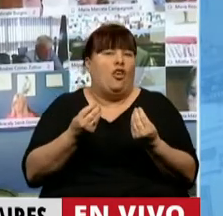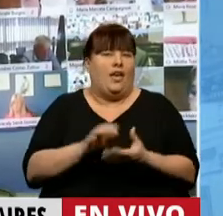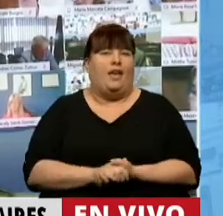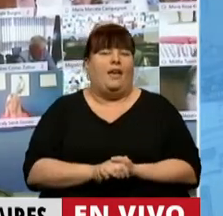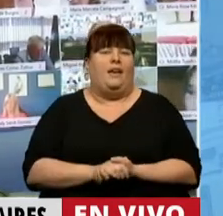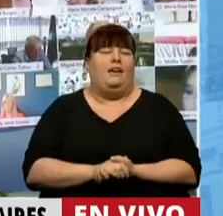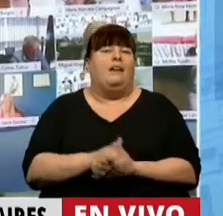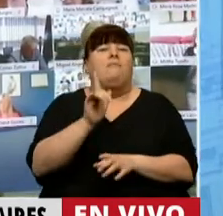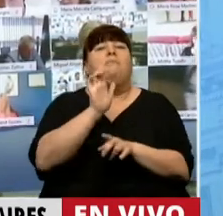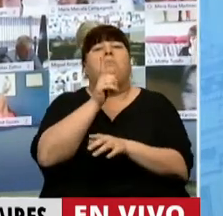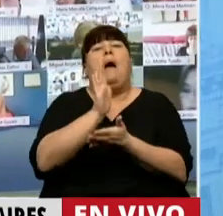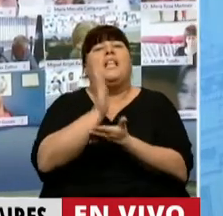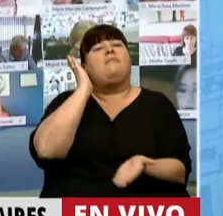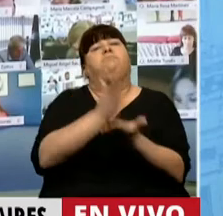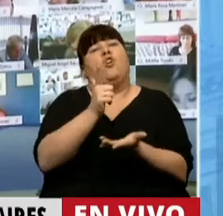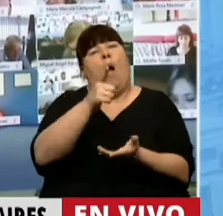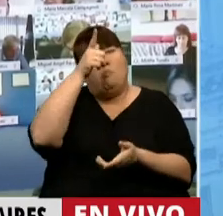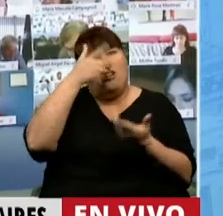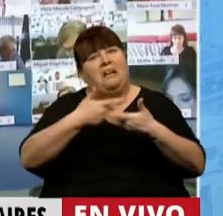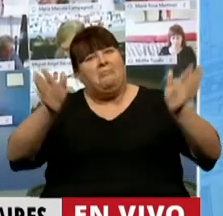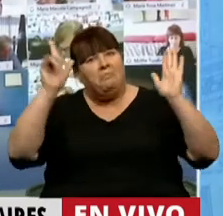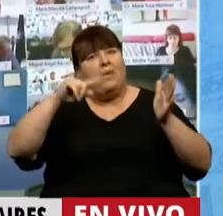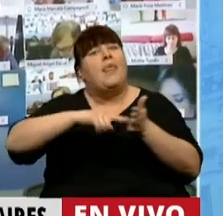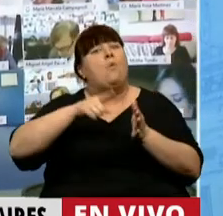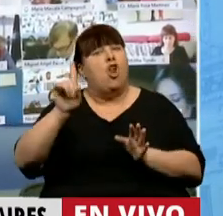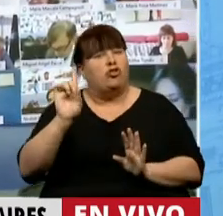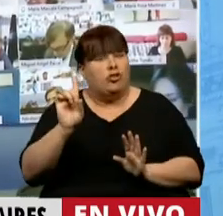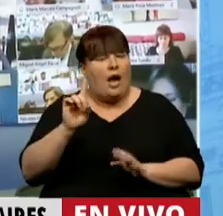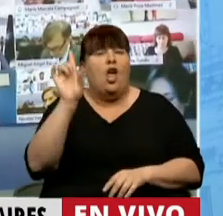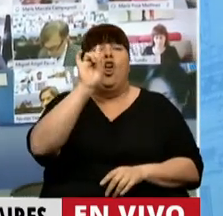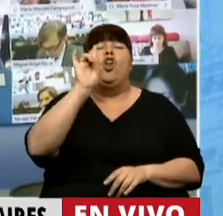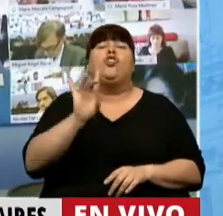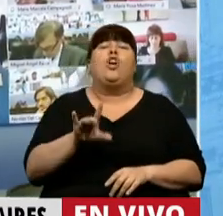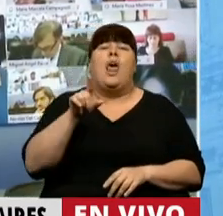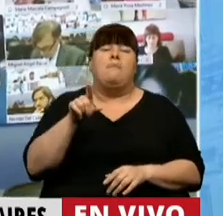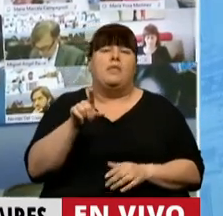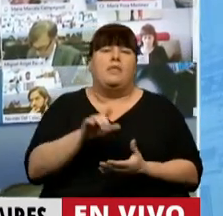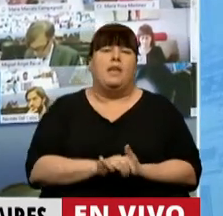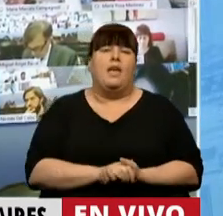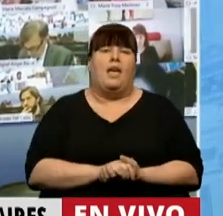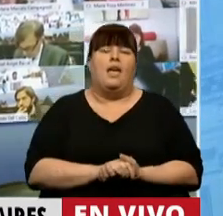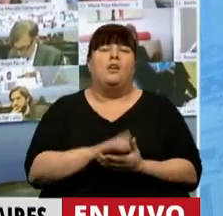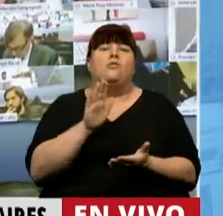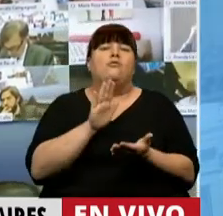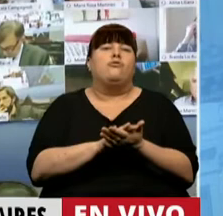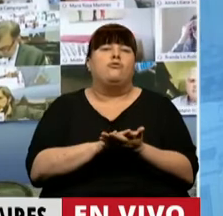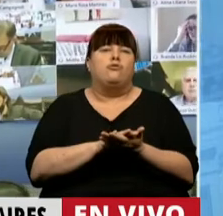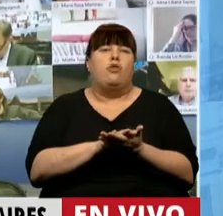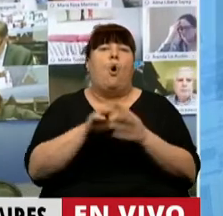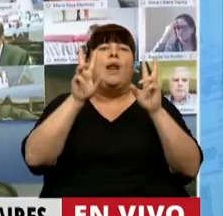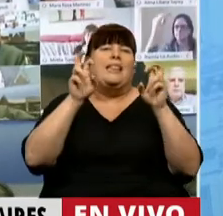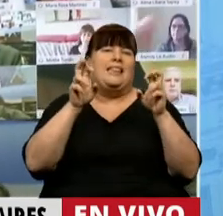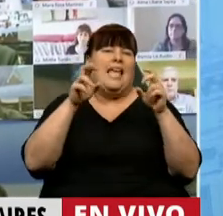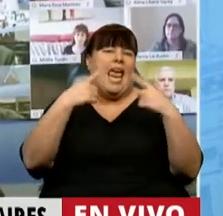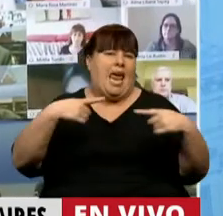la impunidad para la policía bonaerense no sólo en relación al